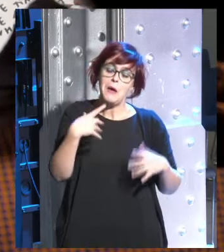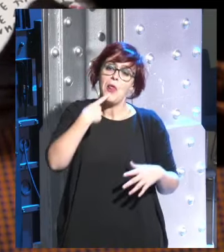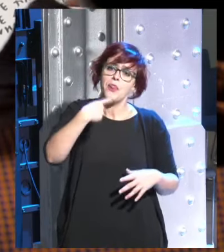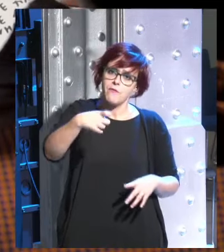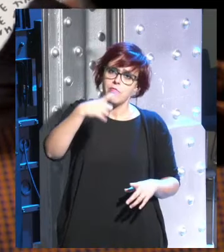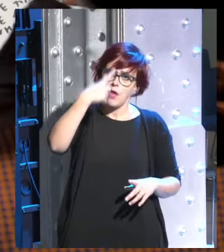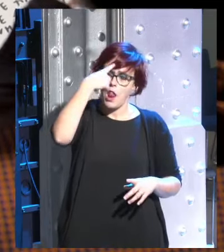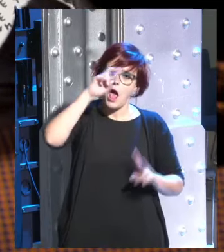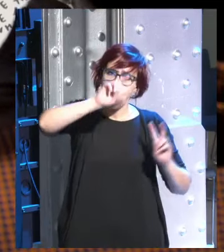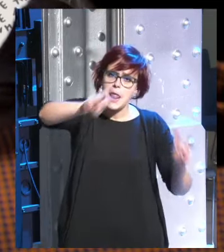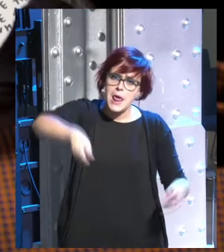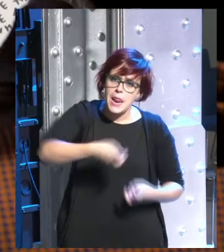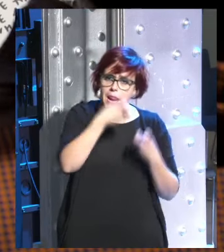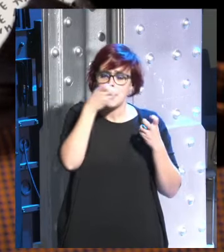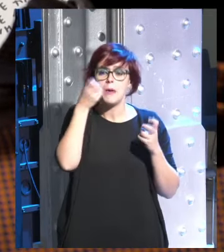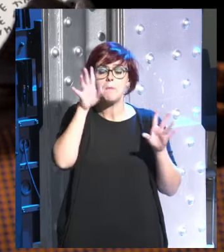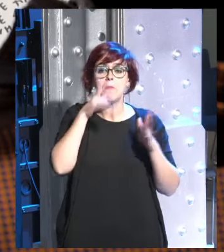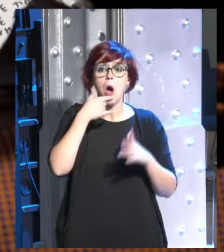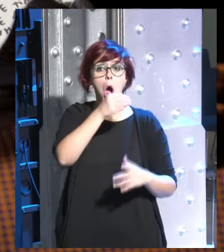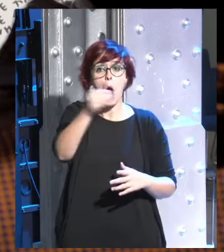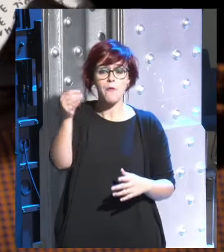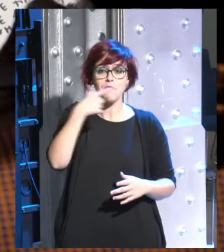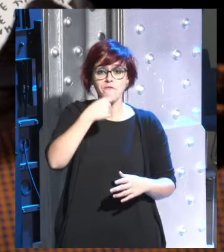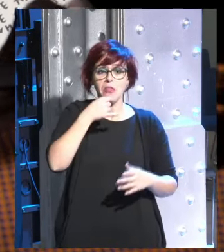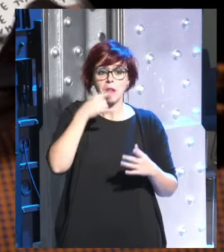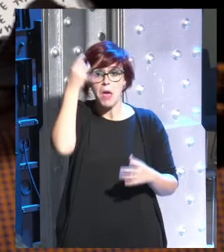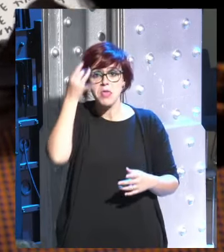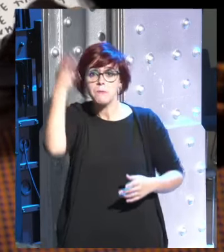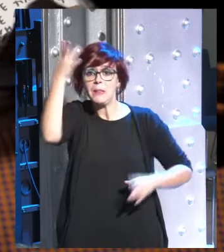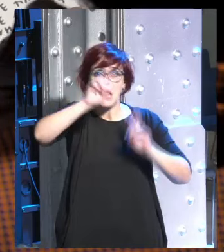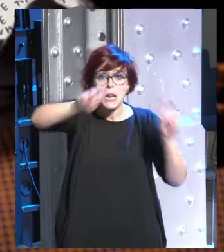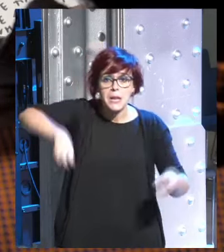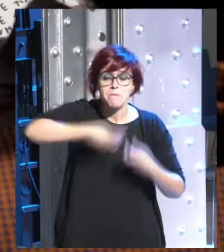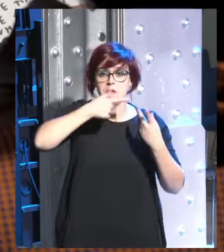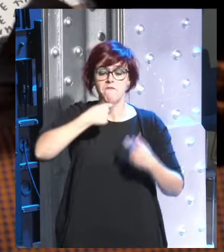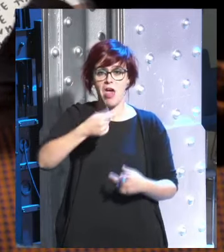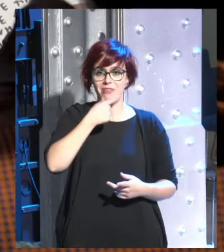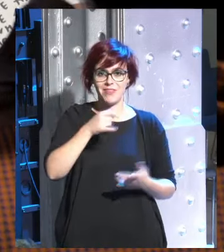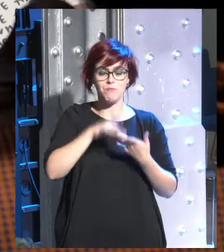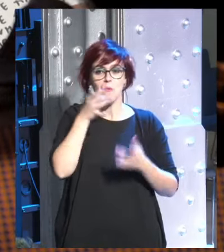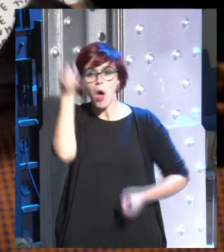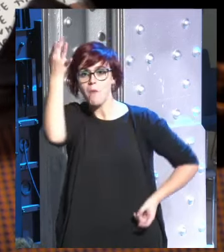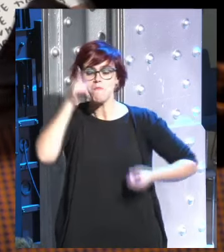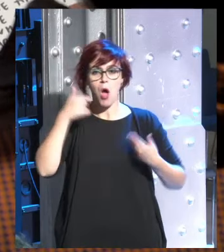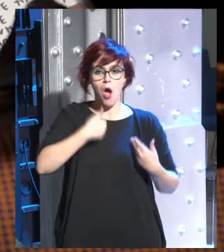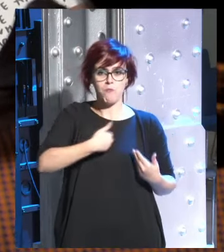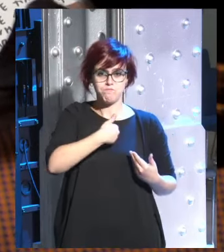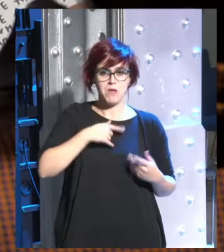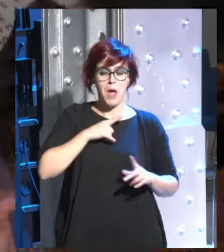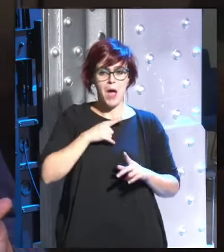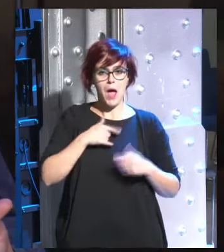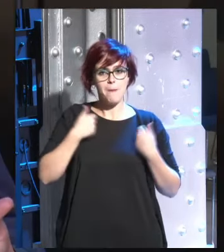reinventarse pero eso es lo que hace la gente joven se inventan se reinventan a sí mismos crean personalidades